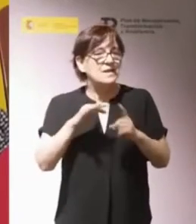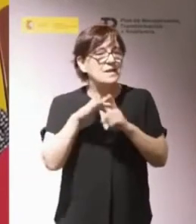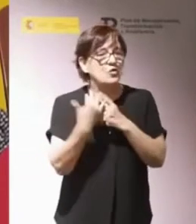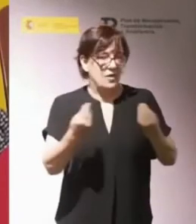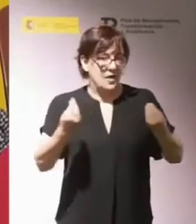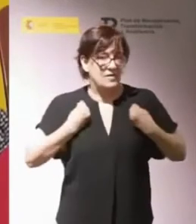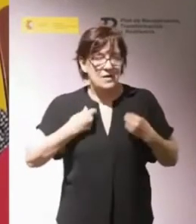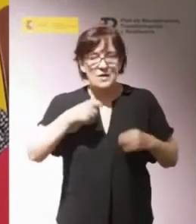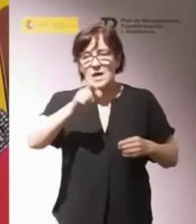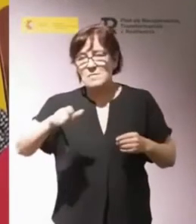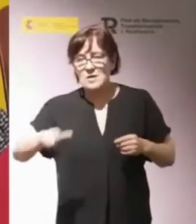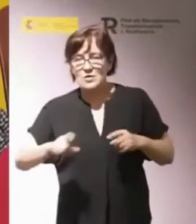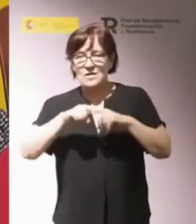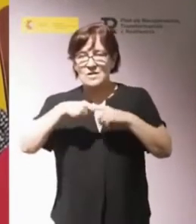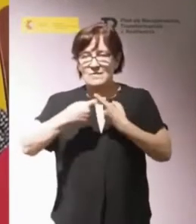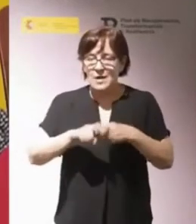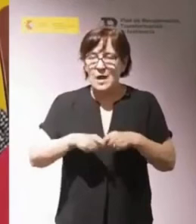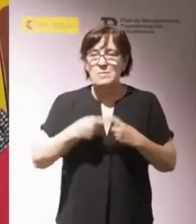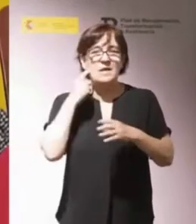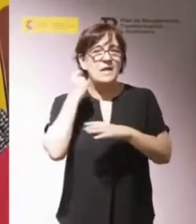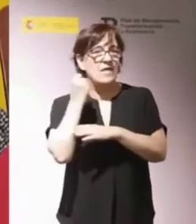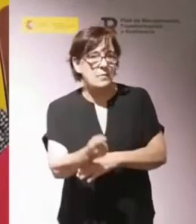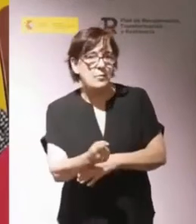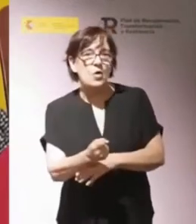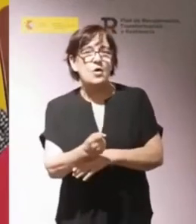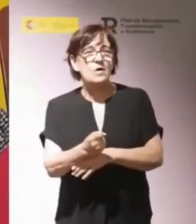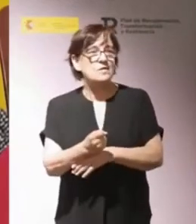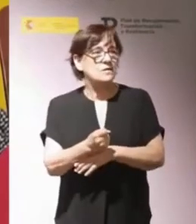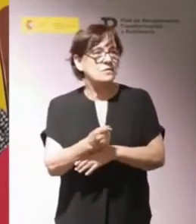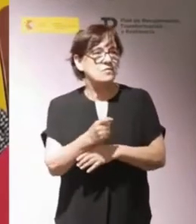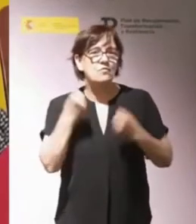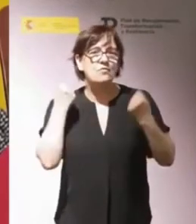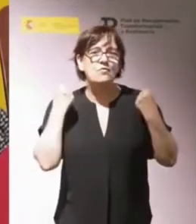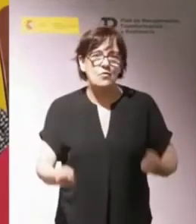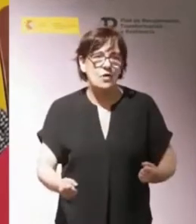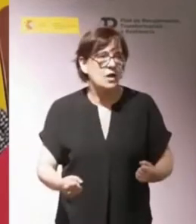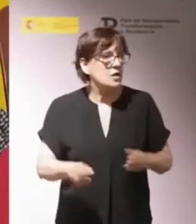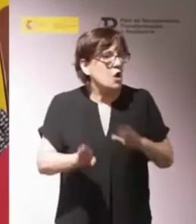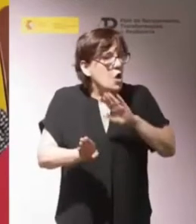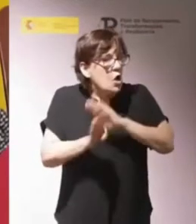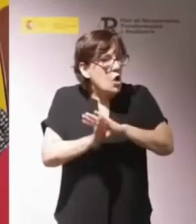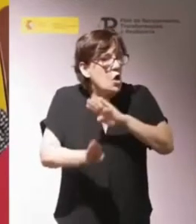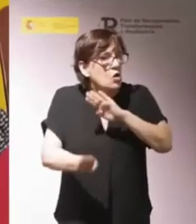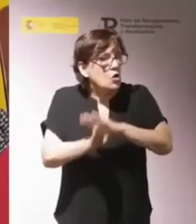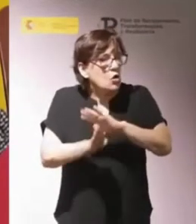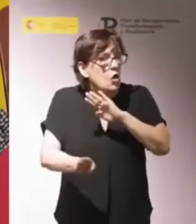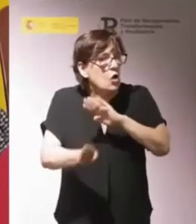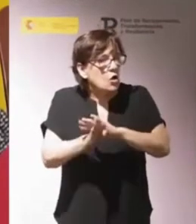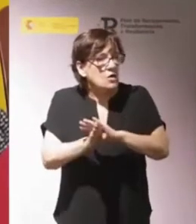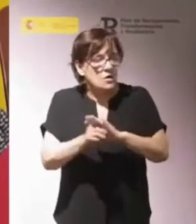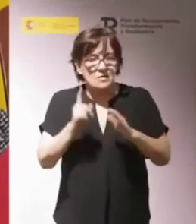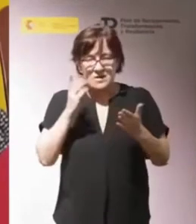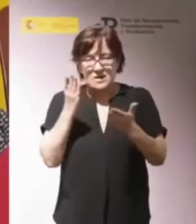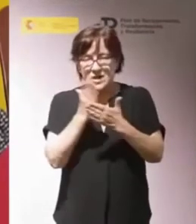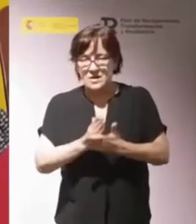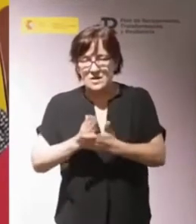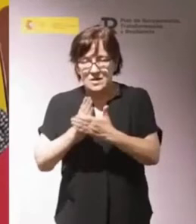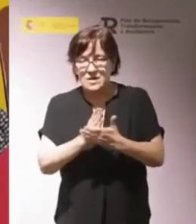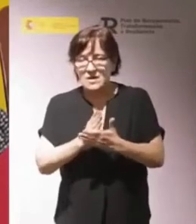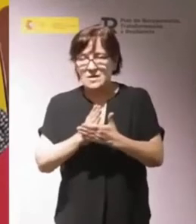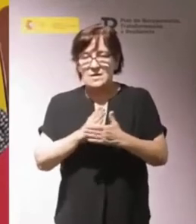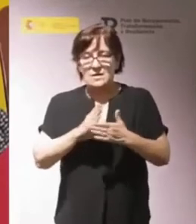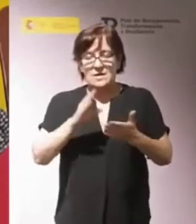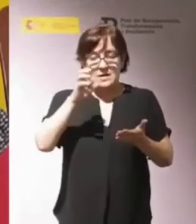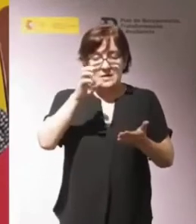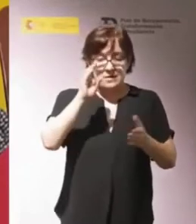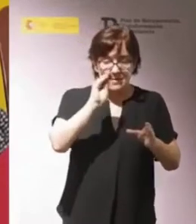de personas, de familias que requieren de apoyos intensos y continuados. El estudio decía cosas como residir